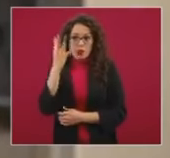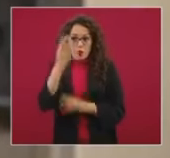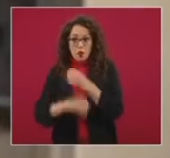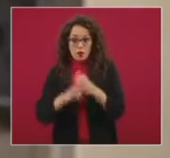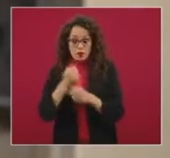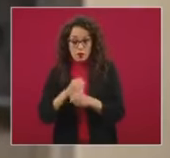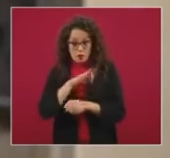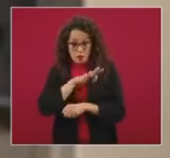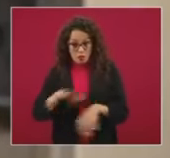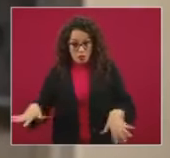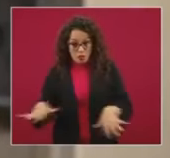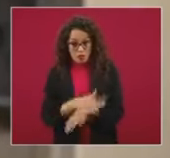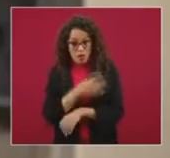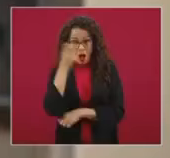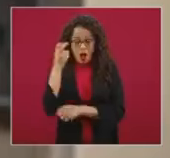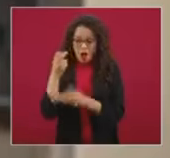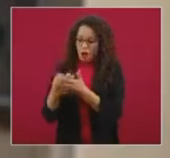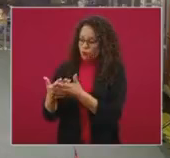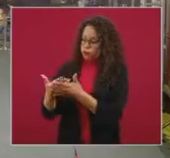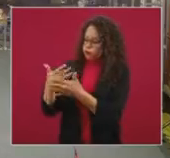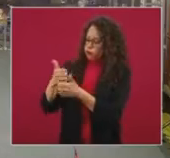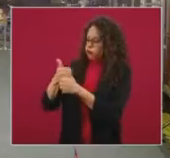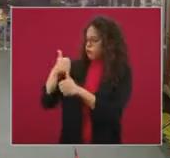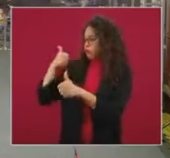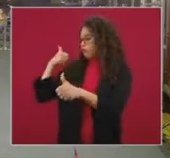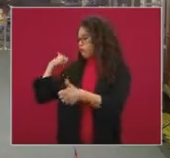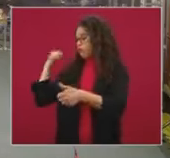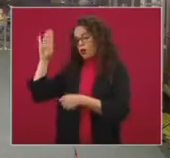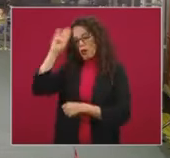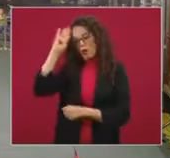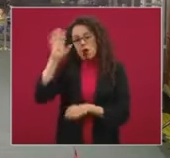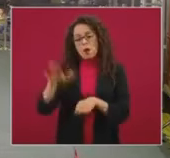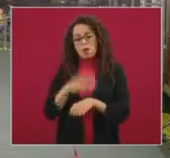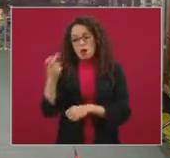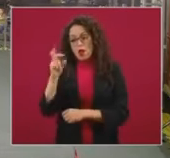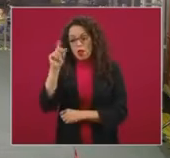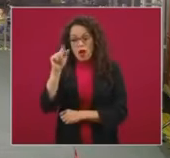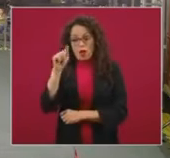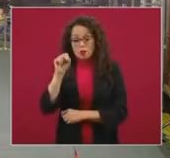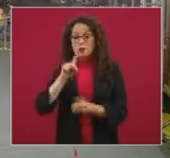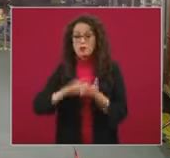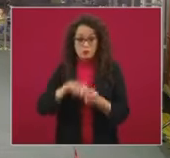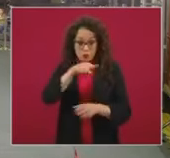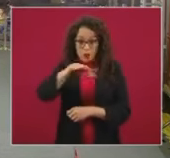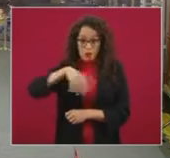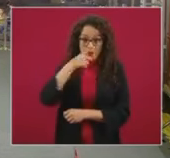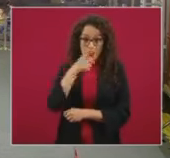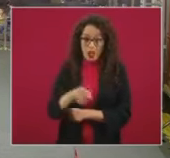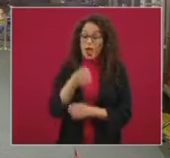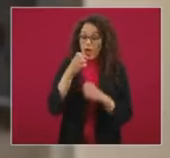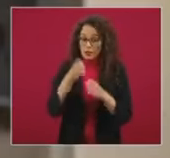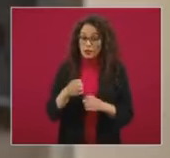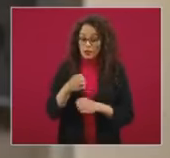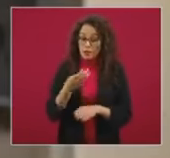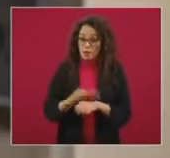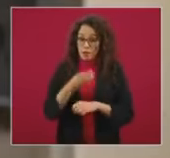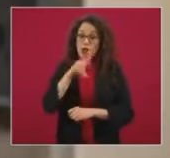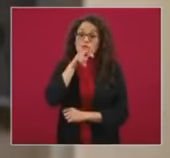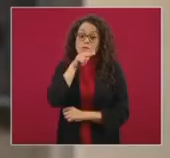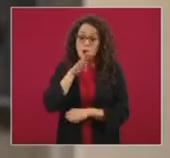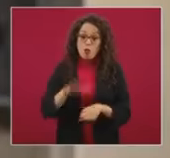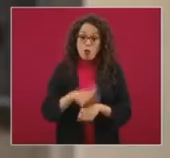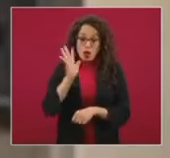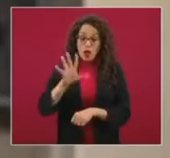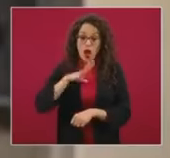este retraso que tenemos, y además porque los datos vienen, digamos, preocupantes, usted ya lo menciona. Se han incrementado en porcentaje